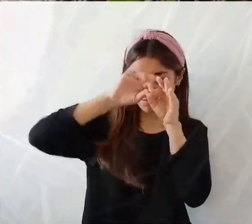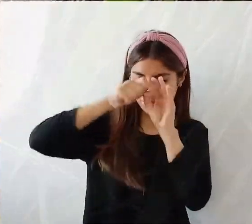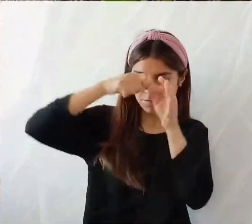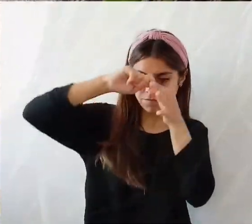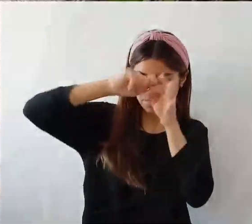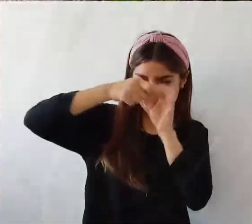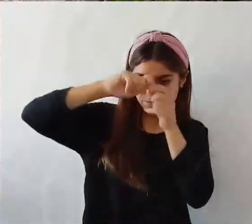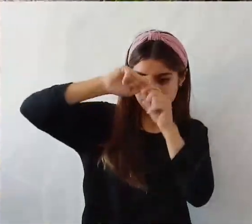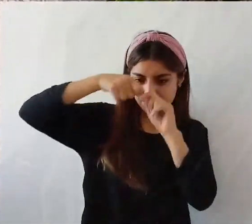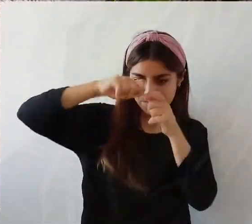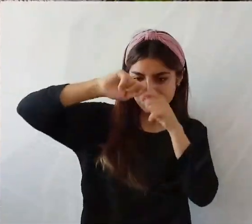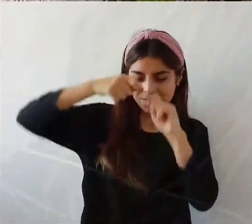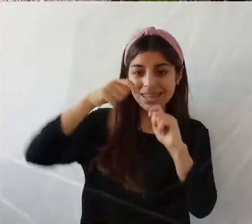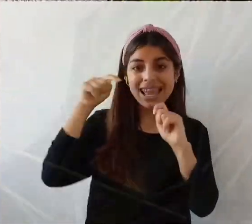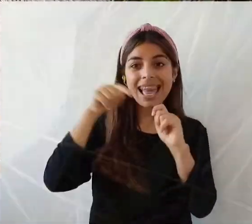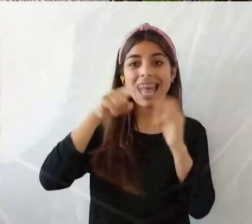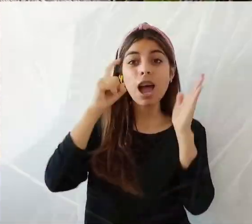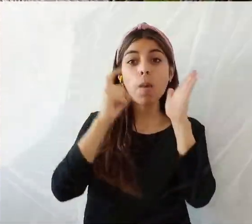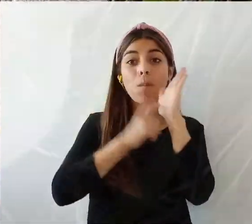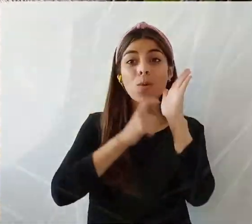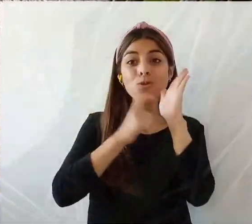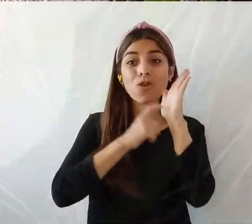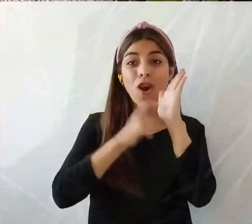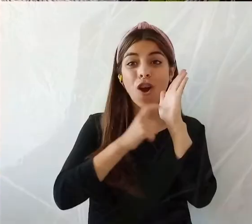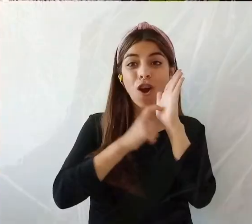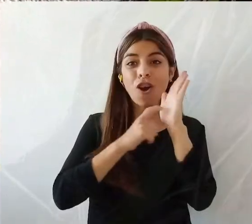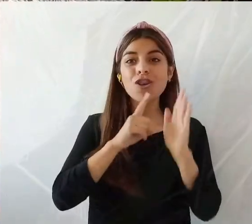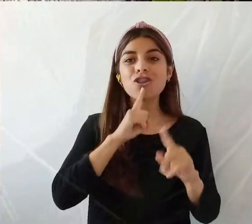Esto se llama el punto calado.